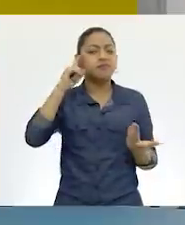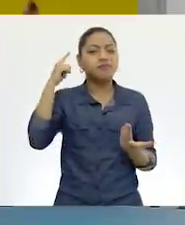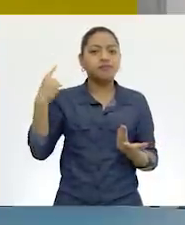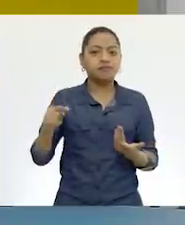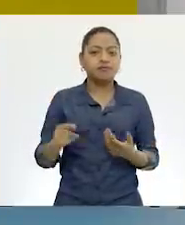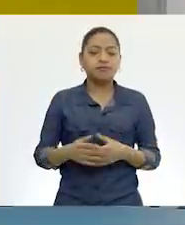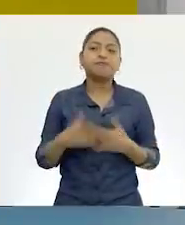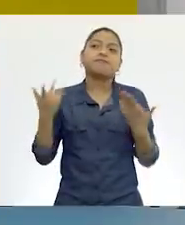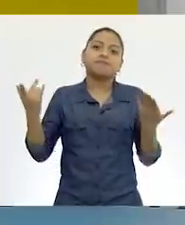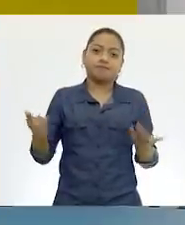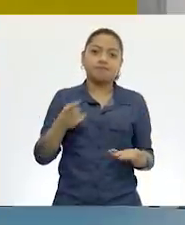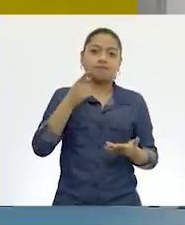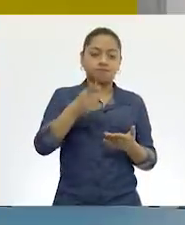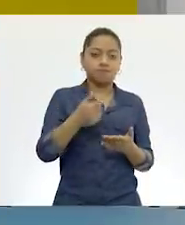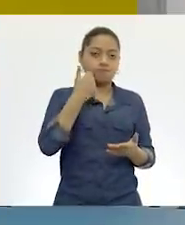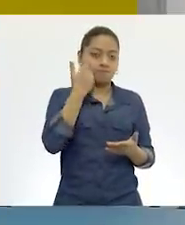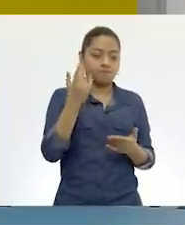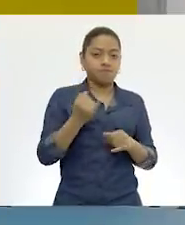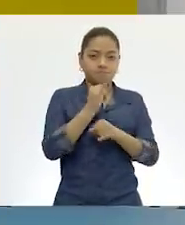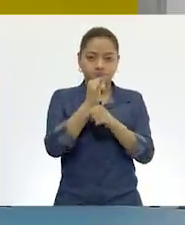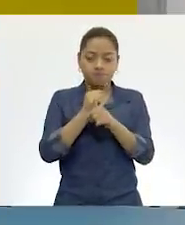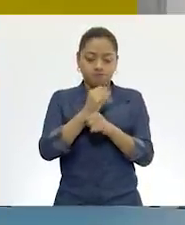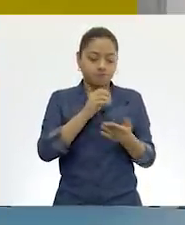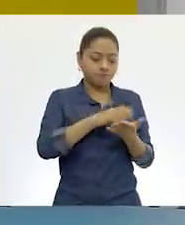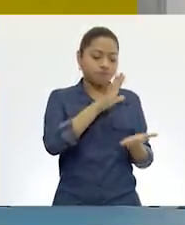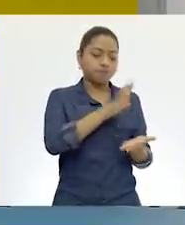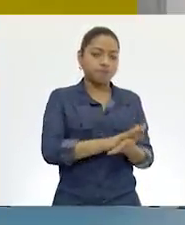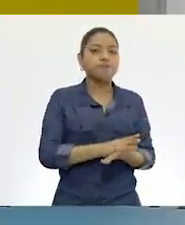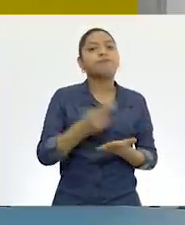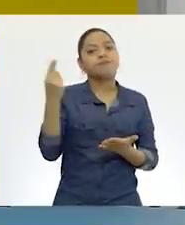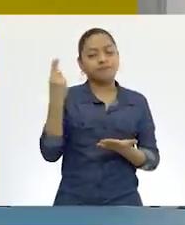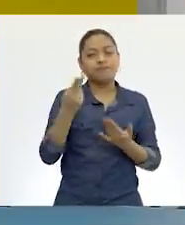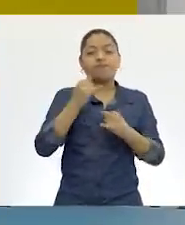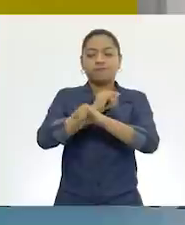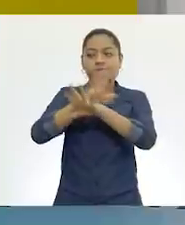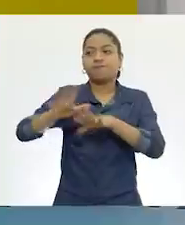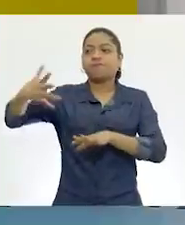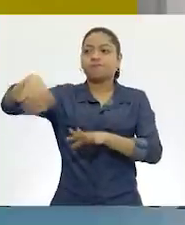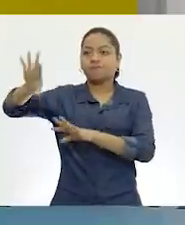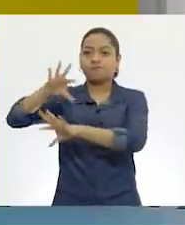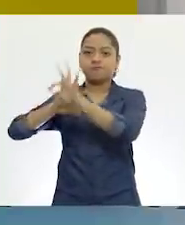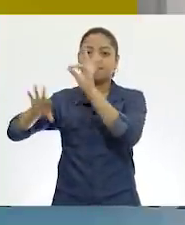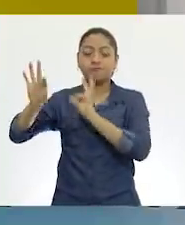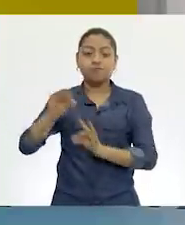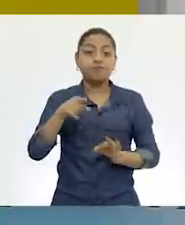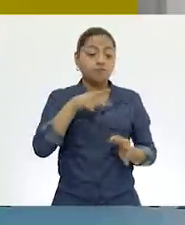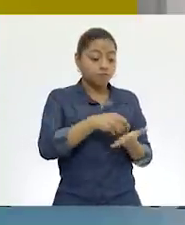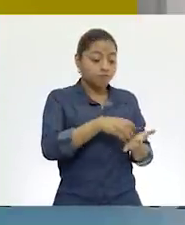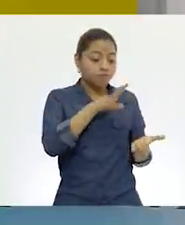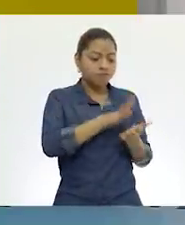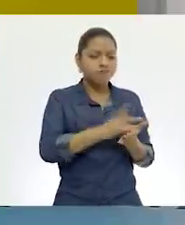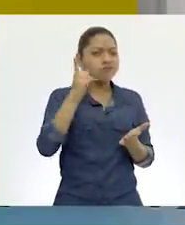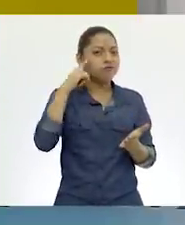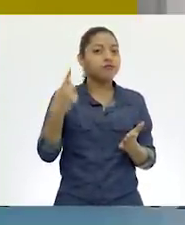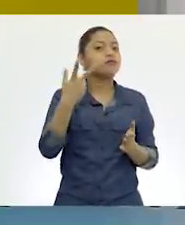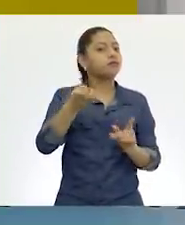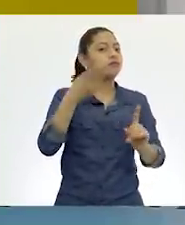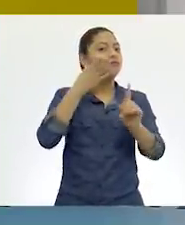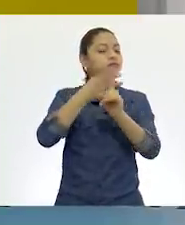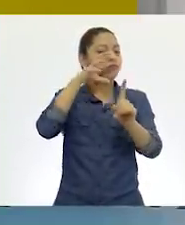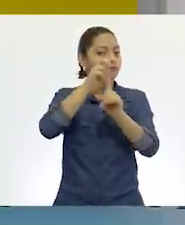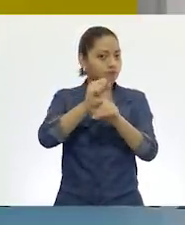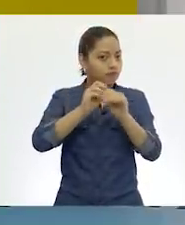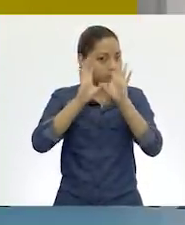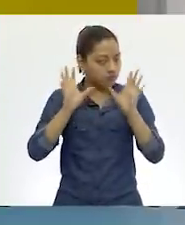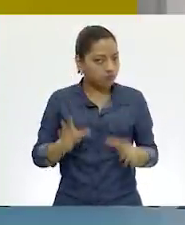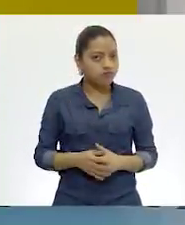contribuir a tu reportaje. Eso es definitivo. Tienes que tener un propósito claro y sobre todo tus preguntas. ¿Tú recuerdas cuáles